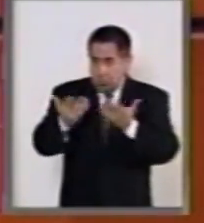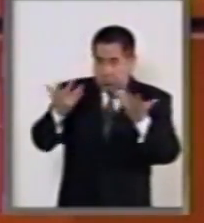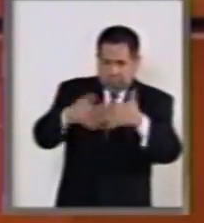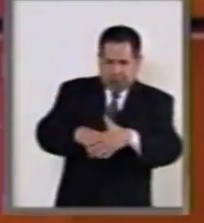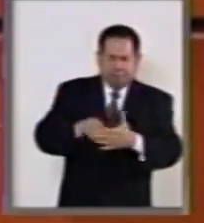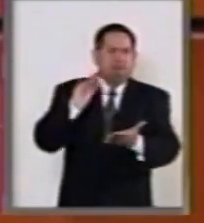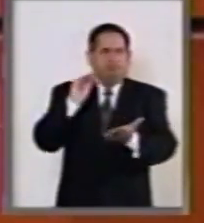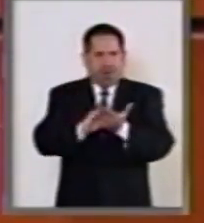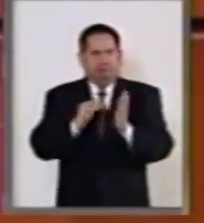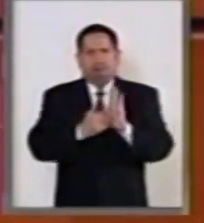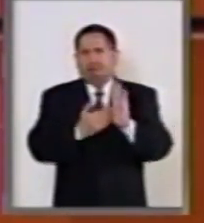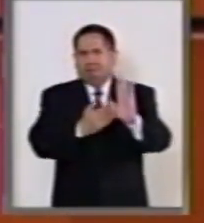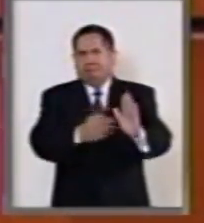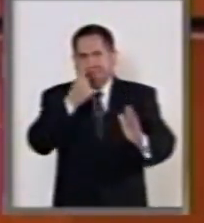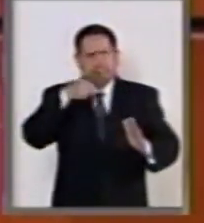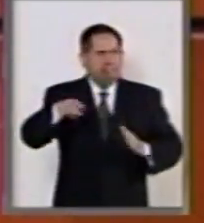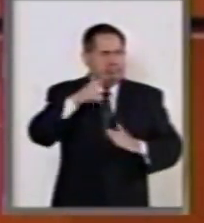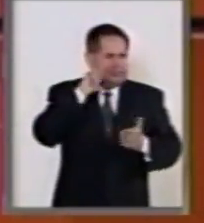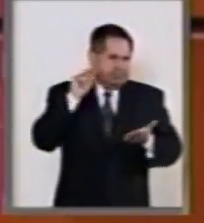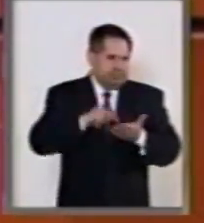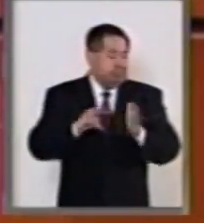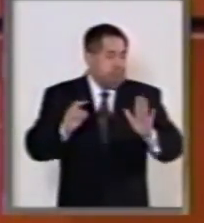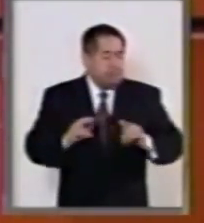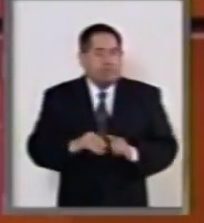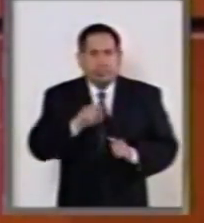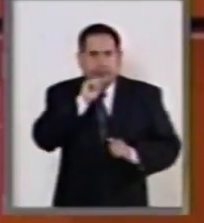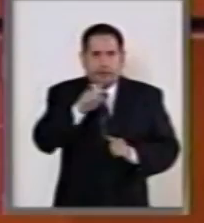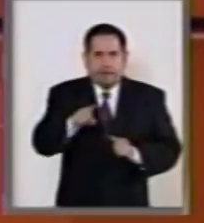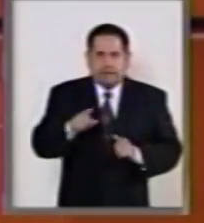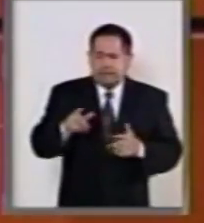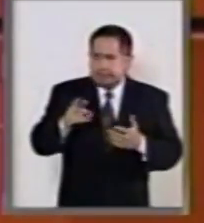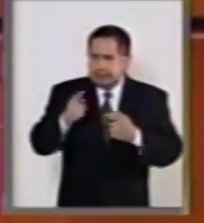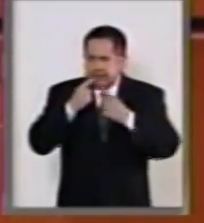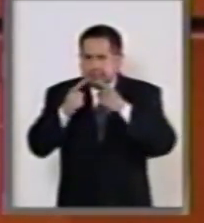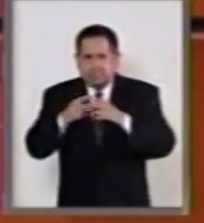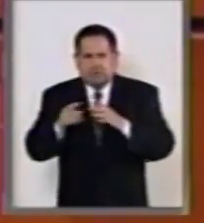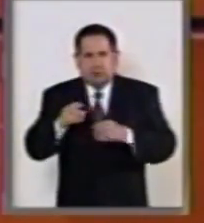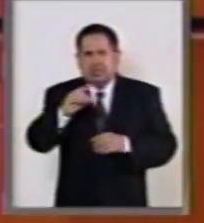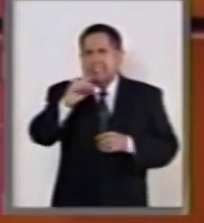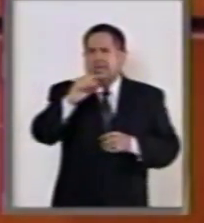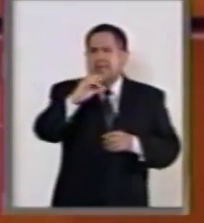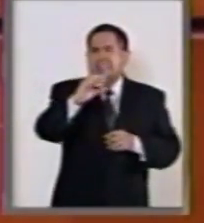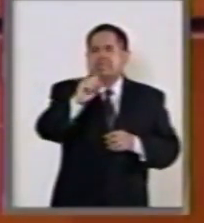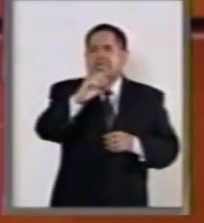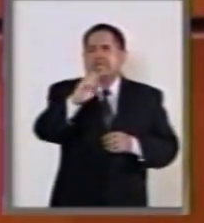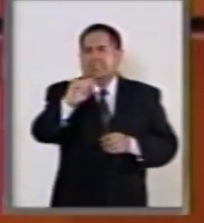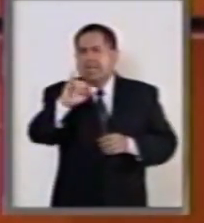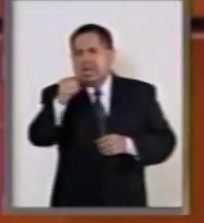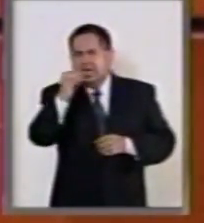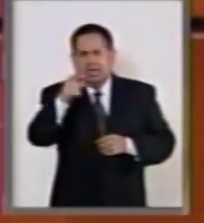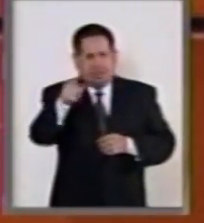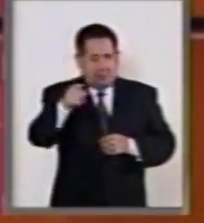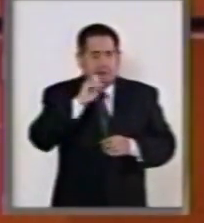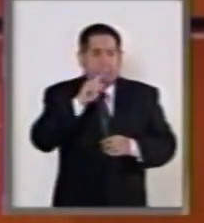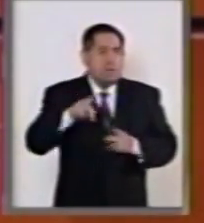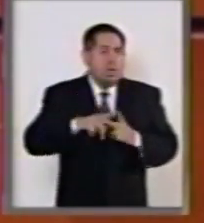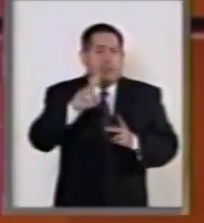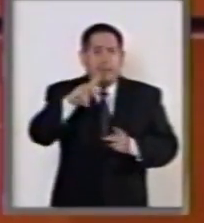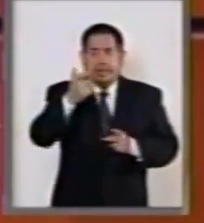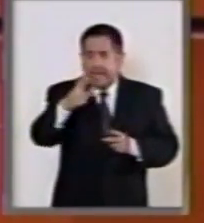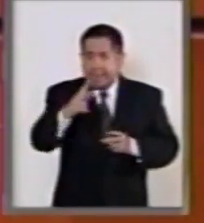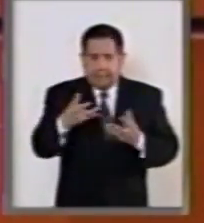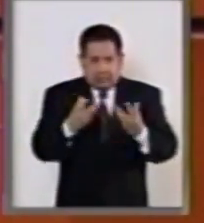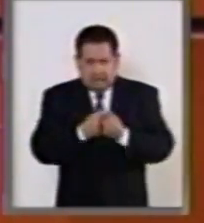en este dictamen, además de con CETEC, también con la Procuraduría de la República,